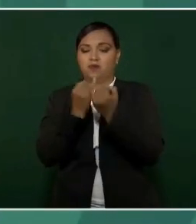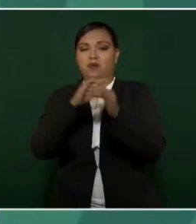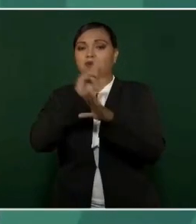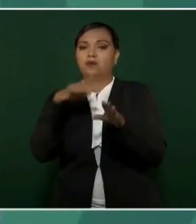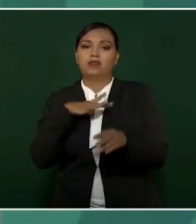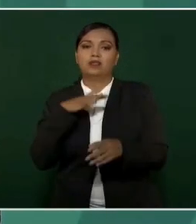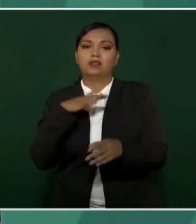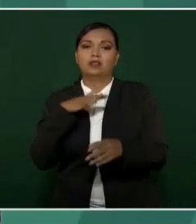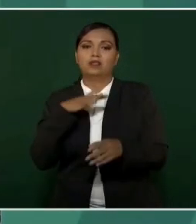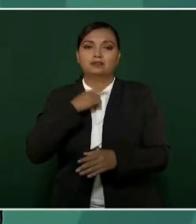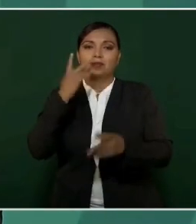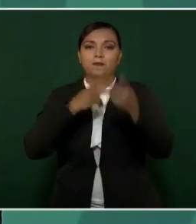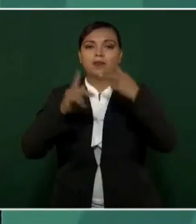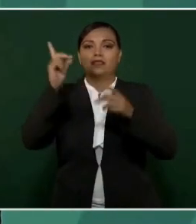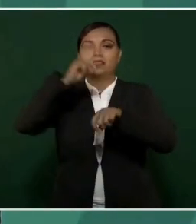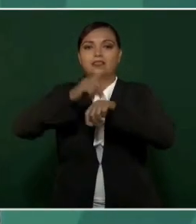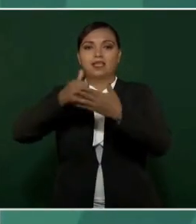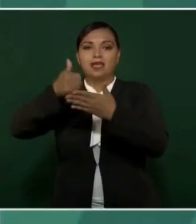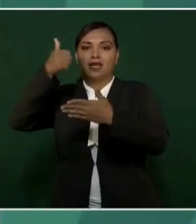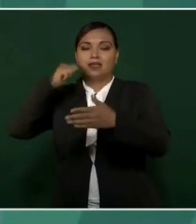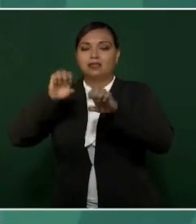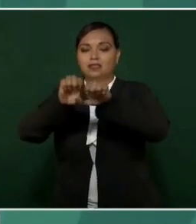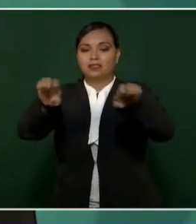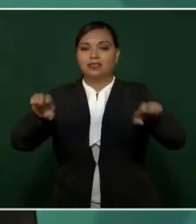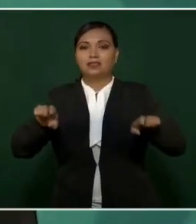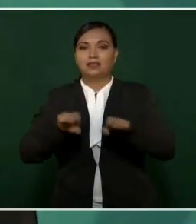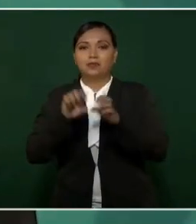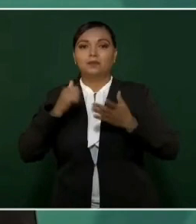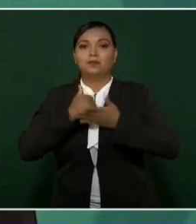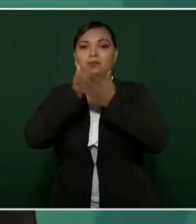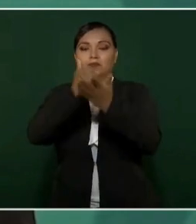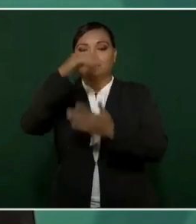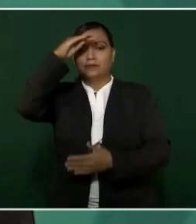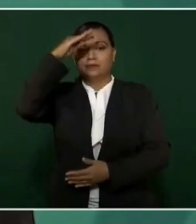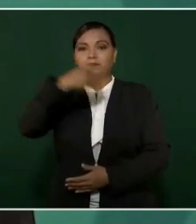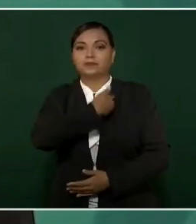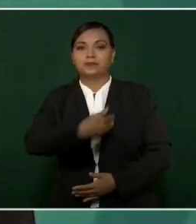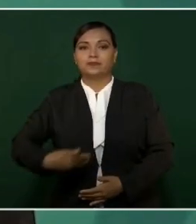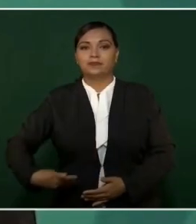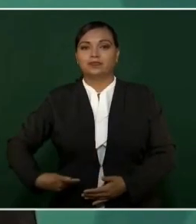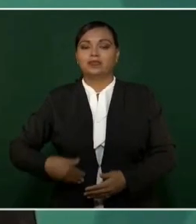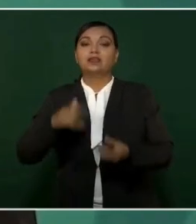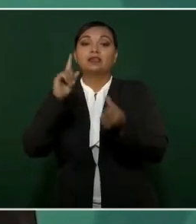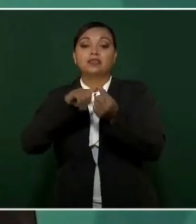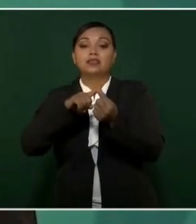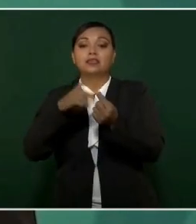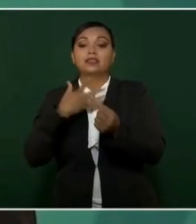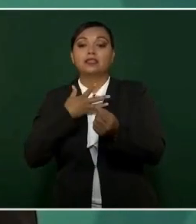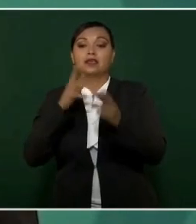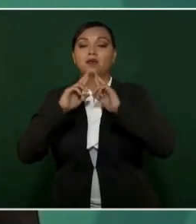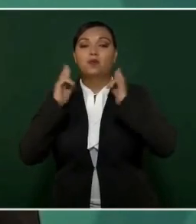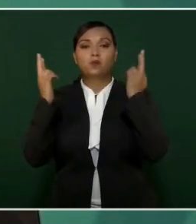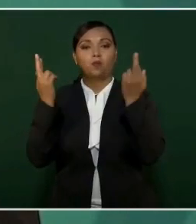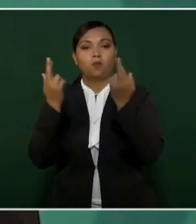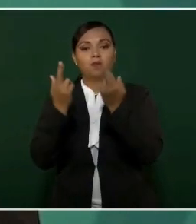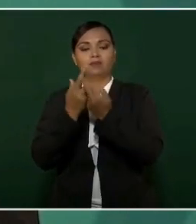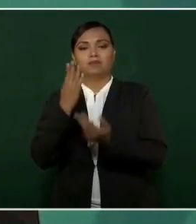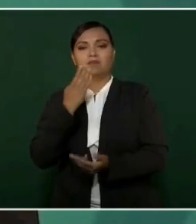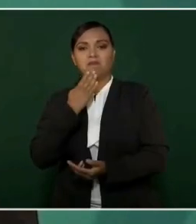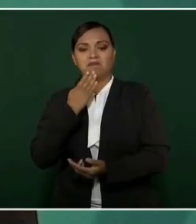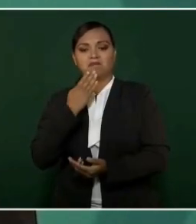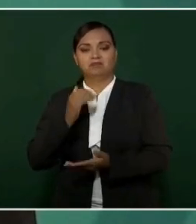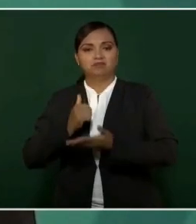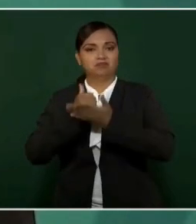que tuvimos el día de ayer del equipo de colaboradores del señor presidente, con quien tuvimos una reunión muy productiva,